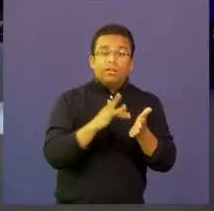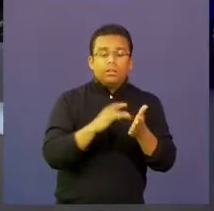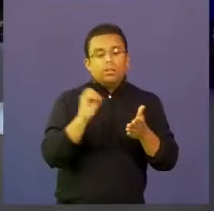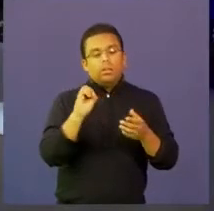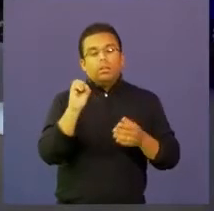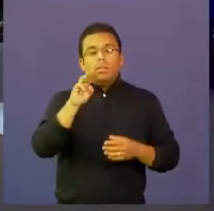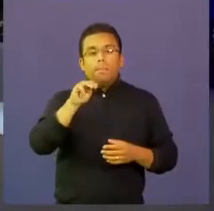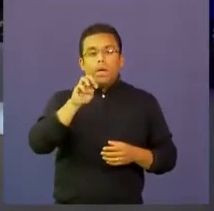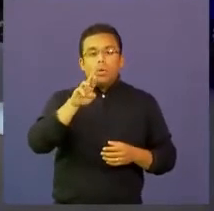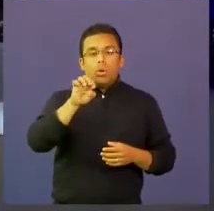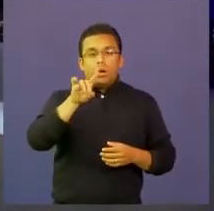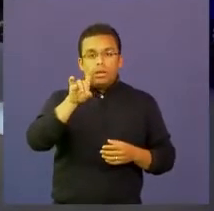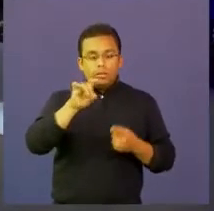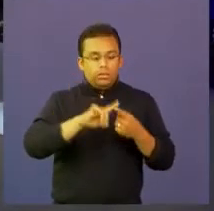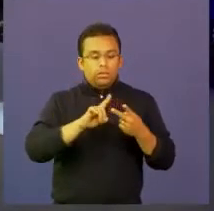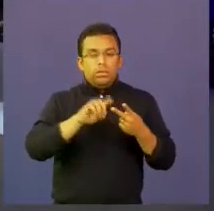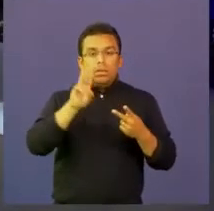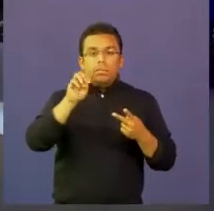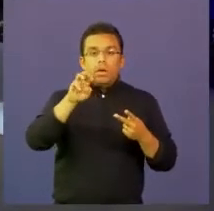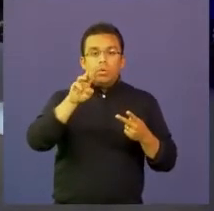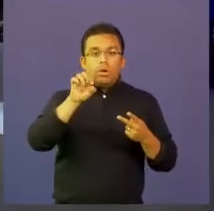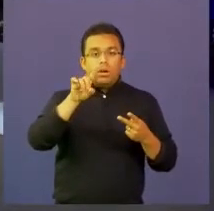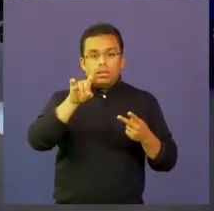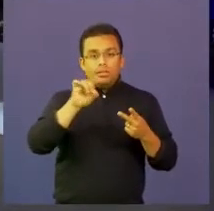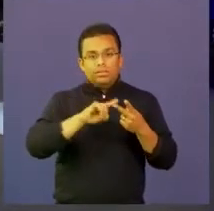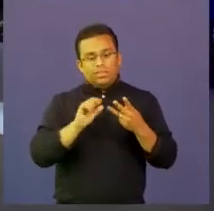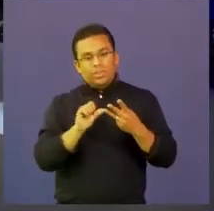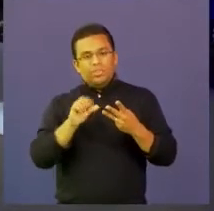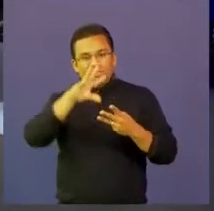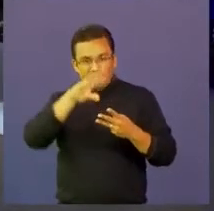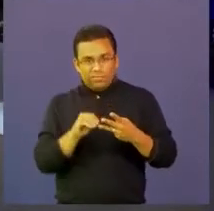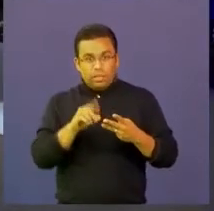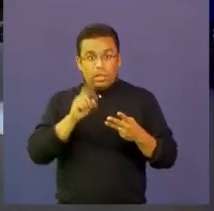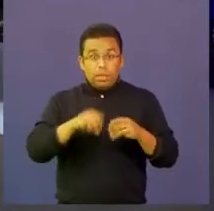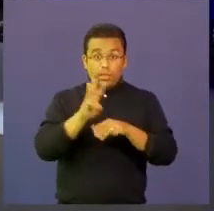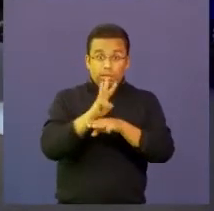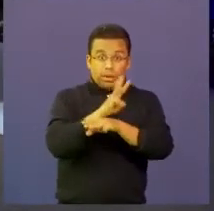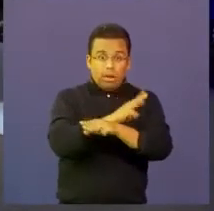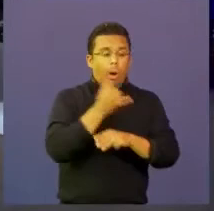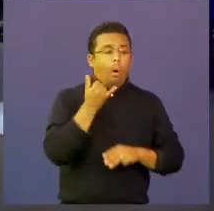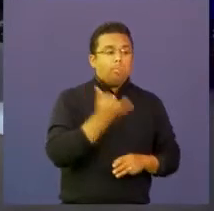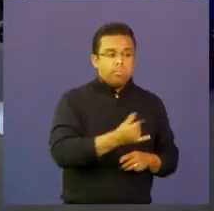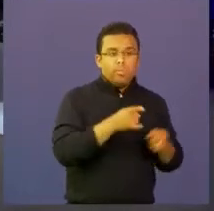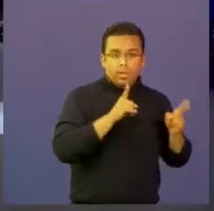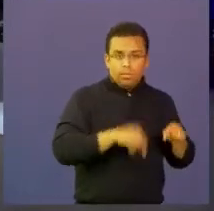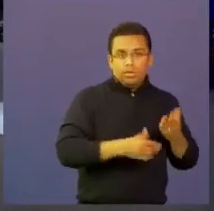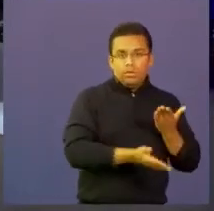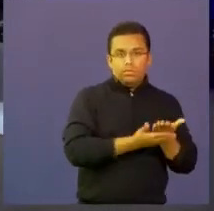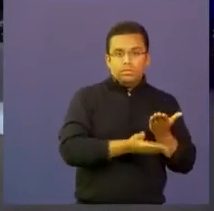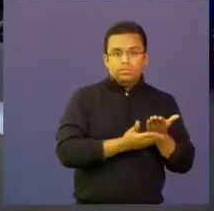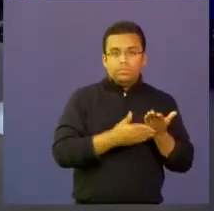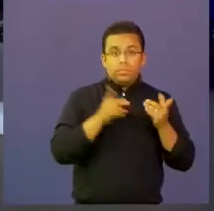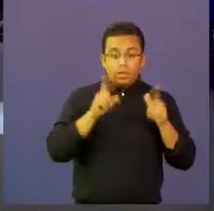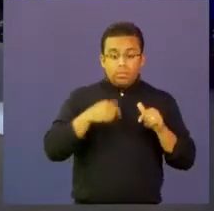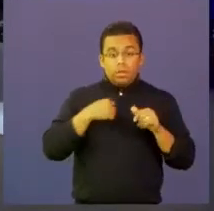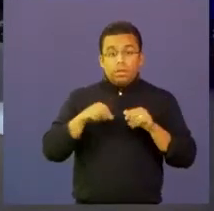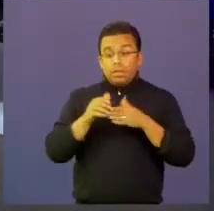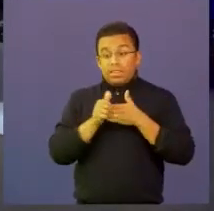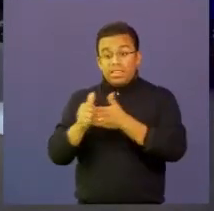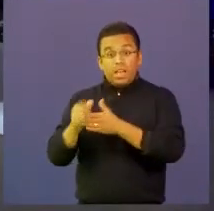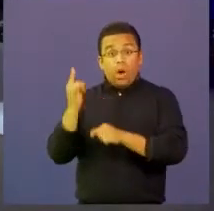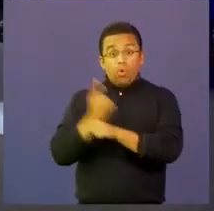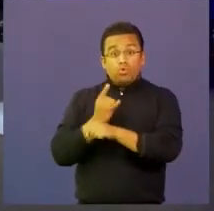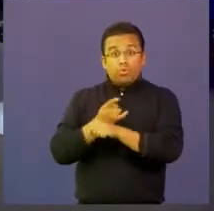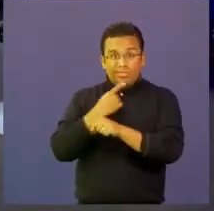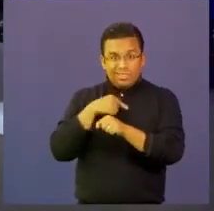Maguaret Maguaret tienen todas las guías de los contenidos también a nivel web lo pueden buscar por Maguaret entran a guías de uso y